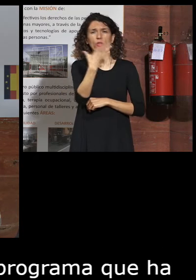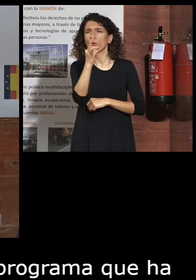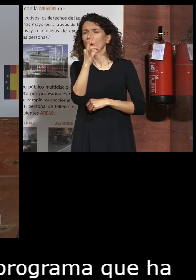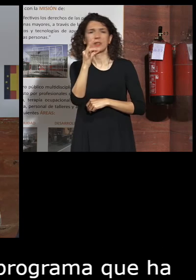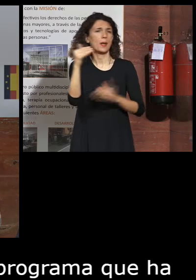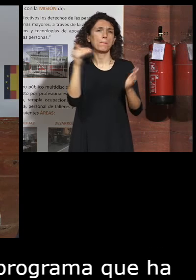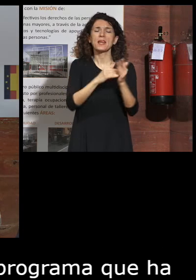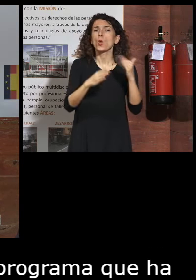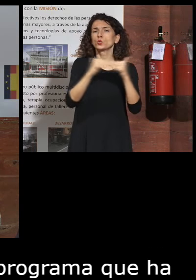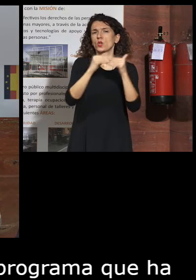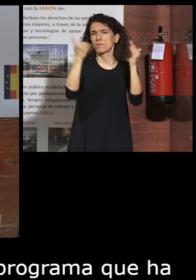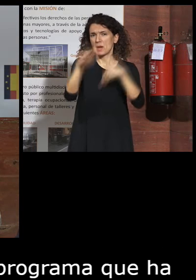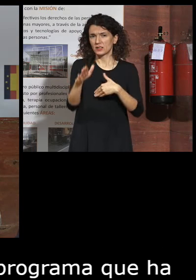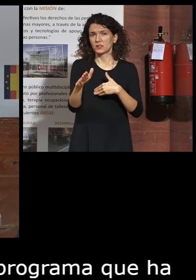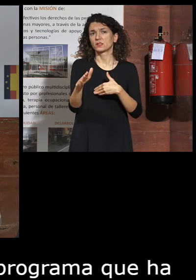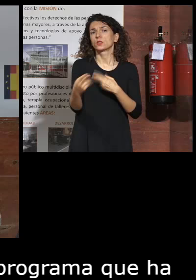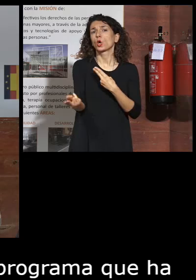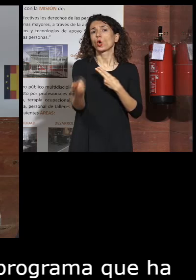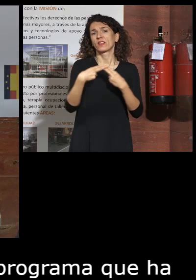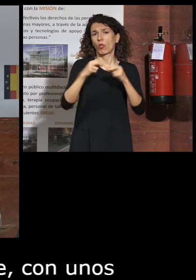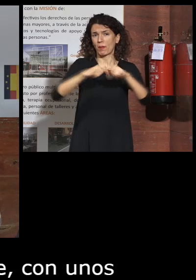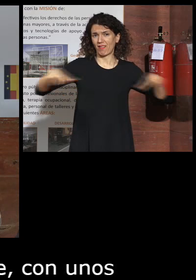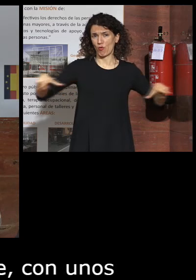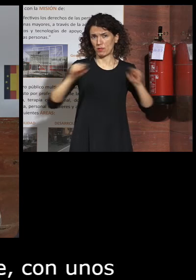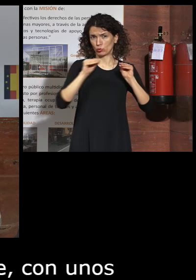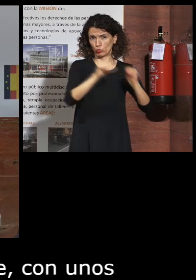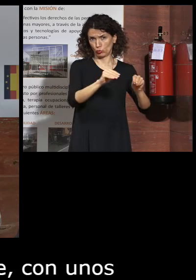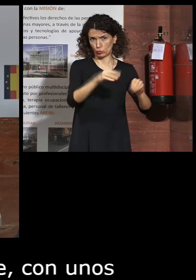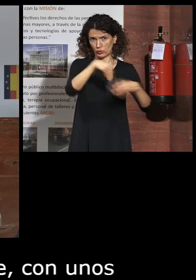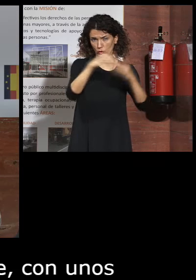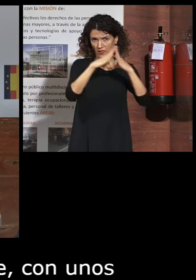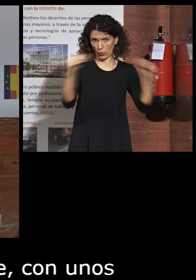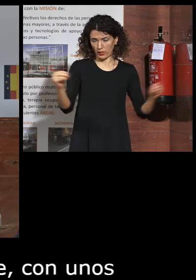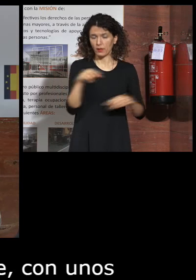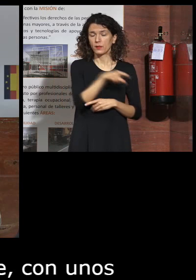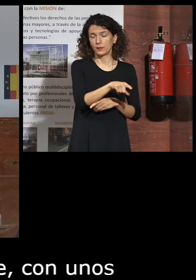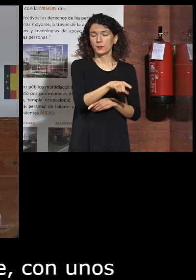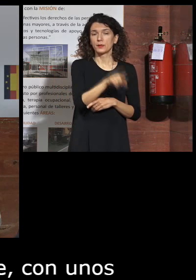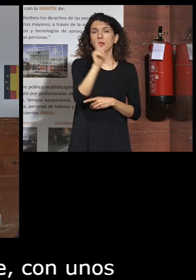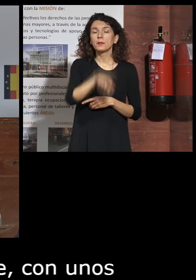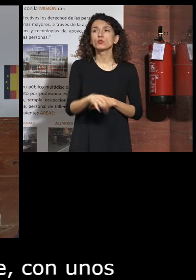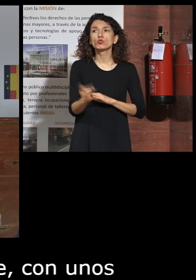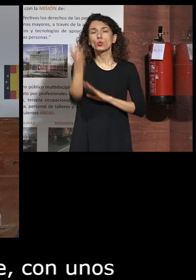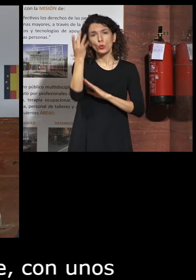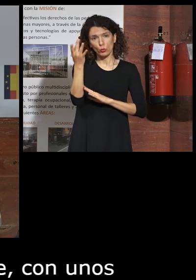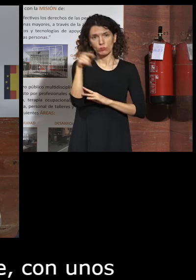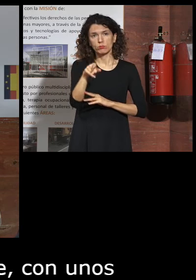.000 usuarios conectados a su plataforma y surgió una